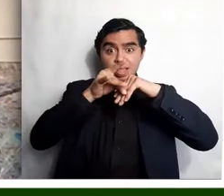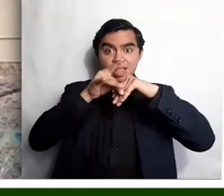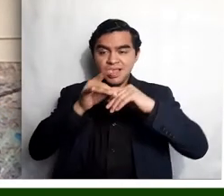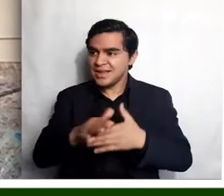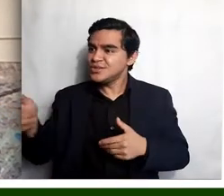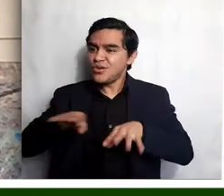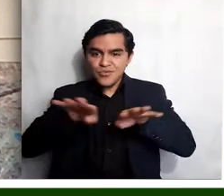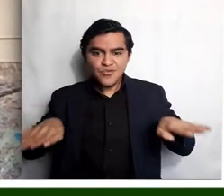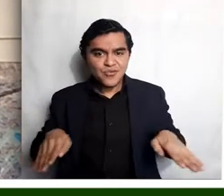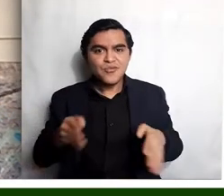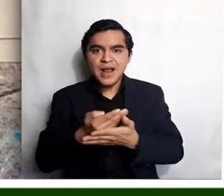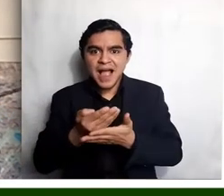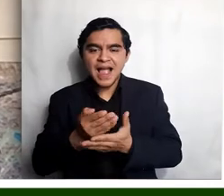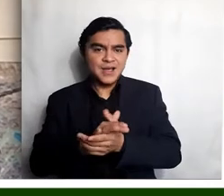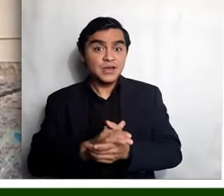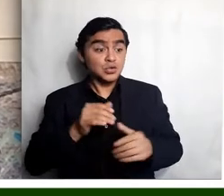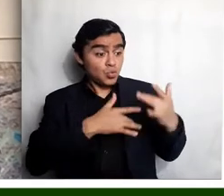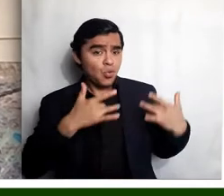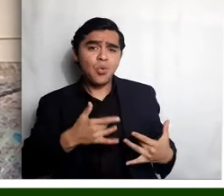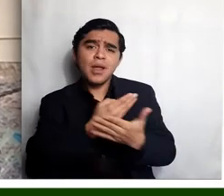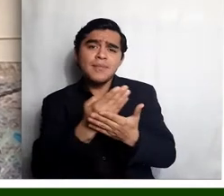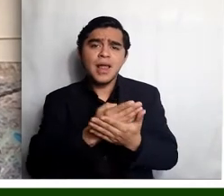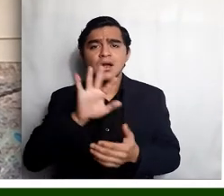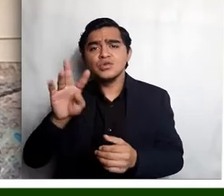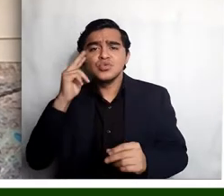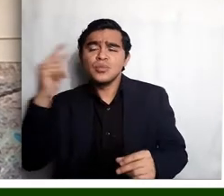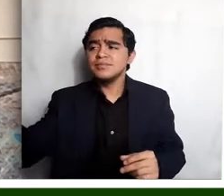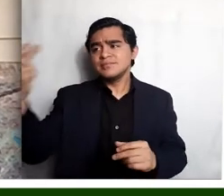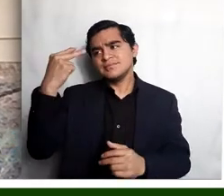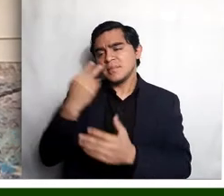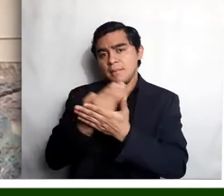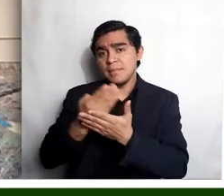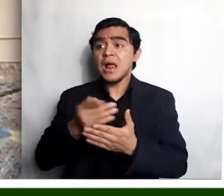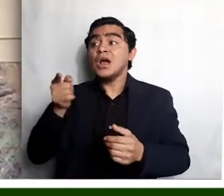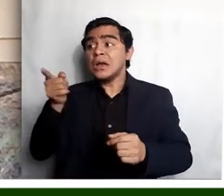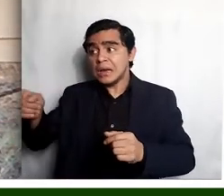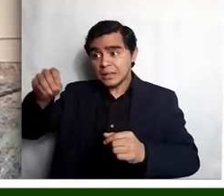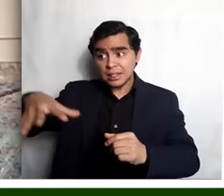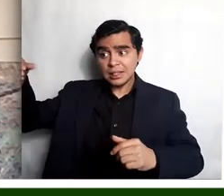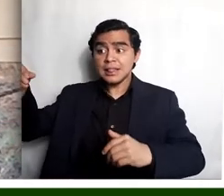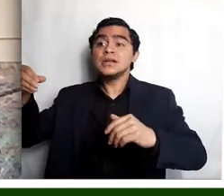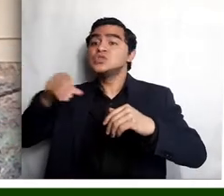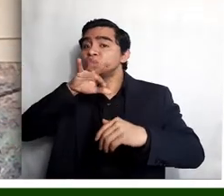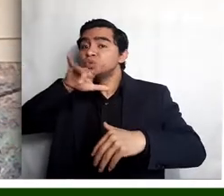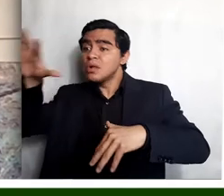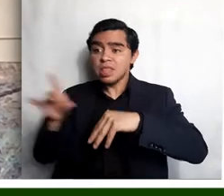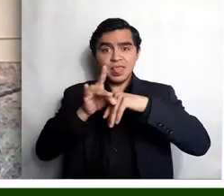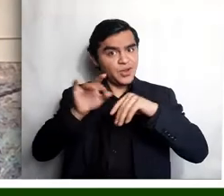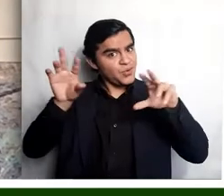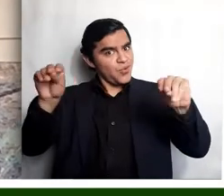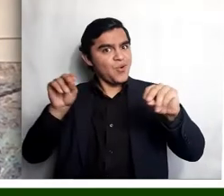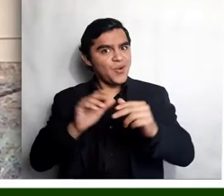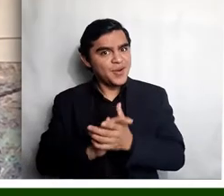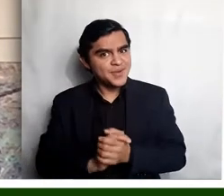blanco tu corazón y que blanco tu mirar. Ay, niña no te los manche, la tinta del calamar. Si ustedes